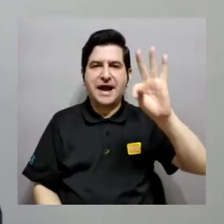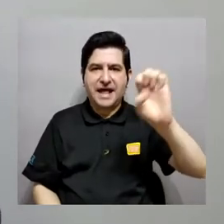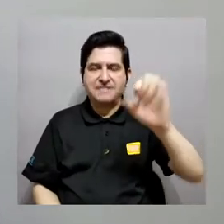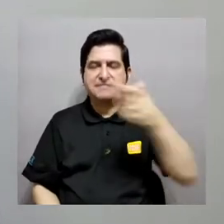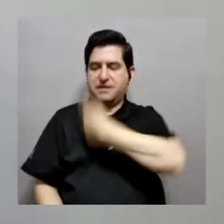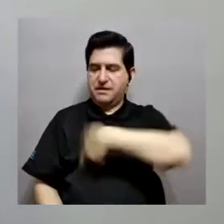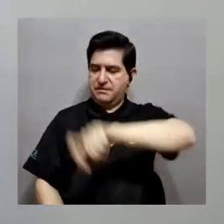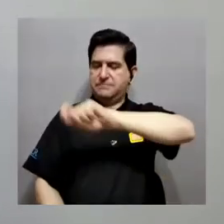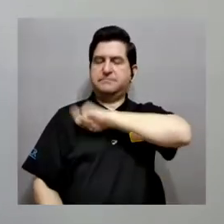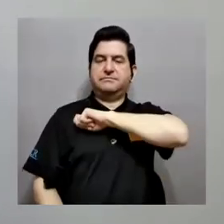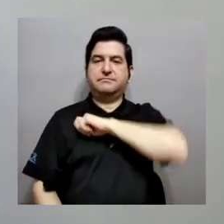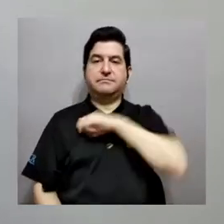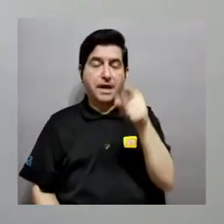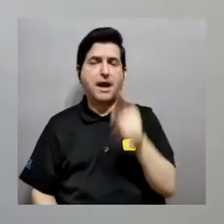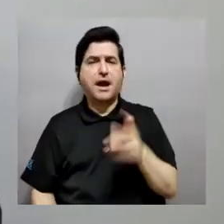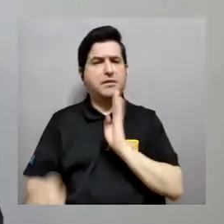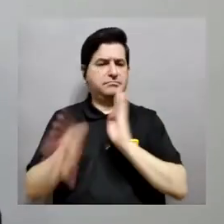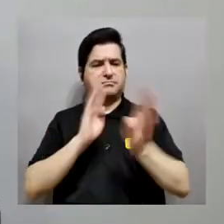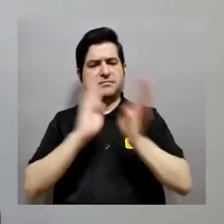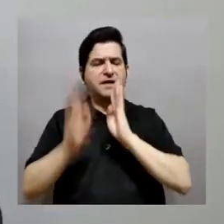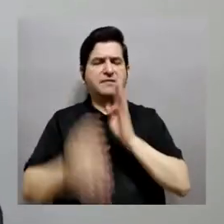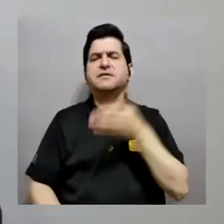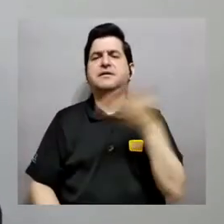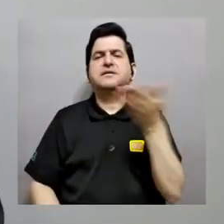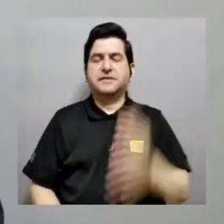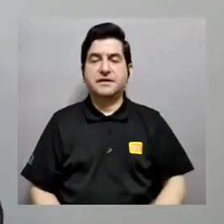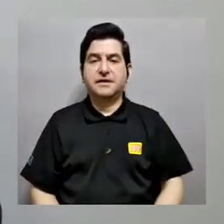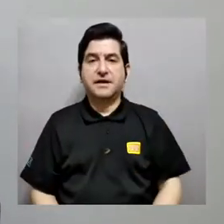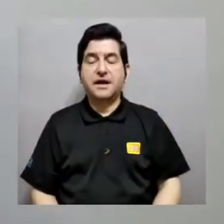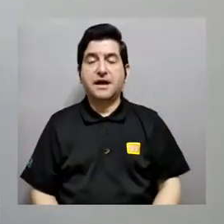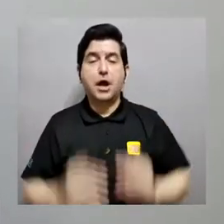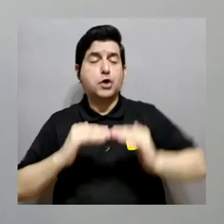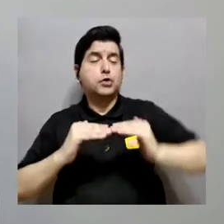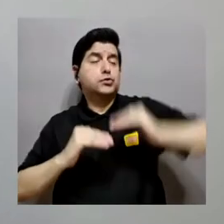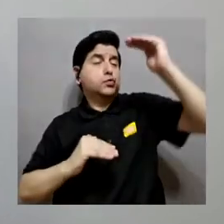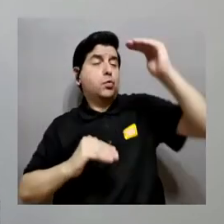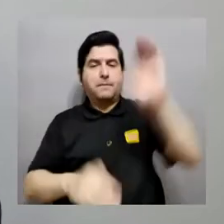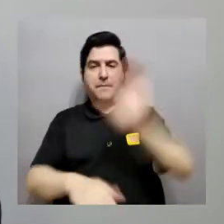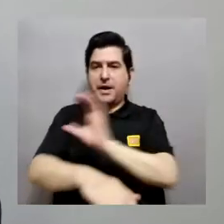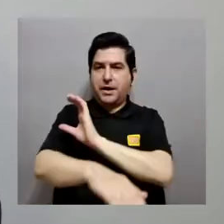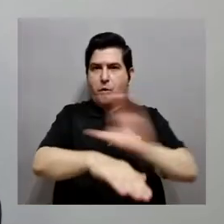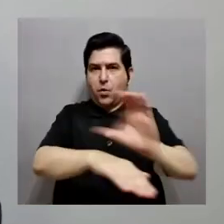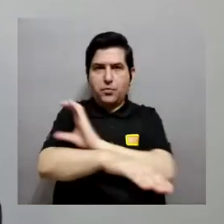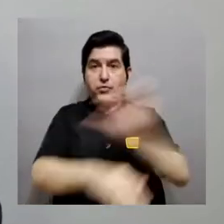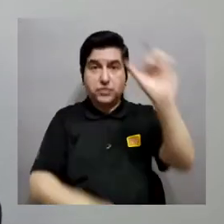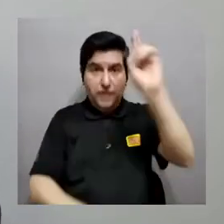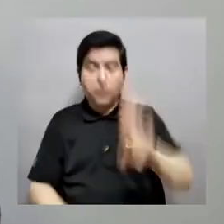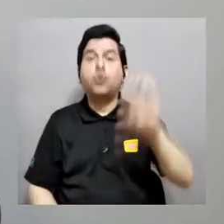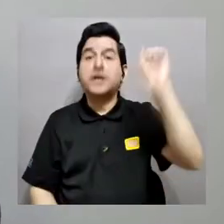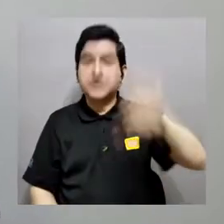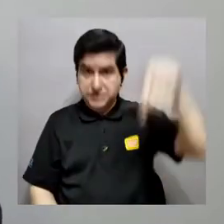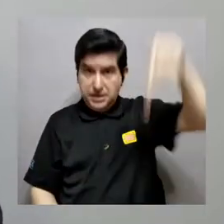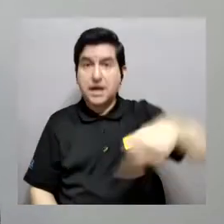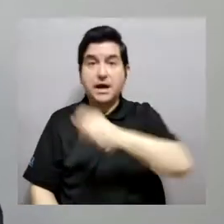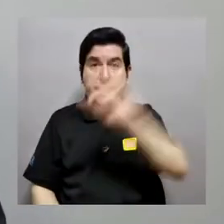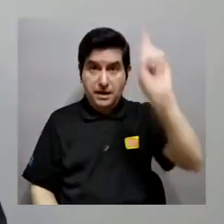Materiales de la Universidad de Alicante, allá en España. Y nos va a estar conversando sobre